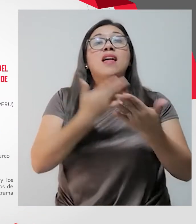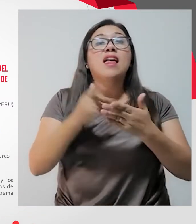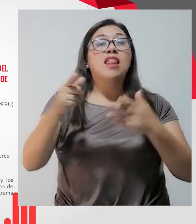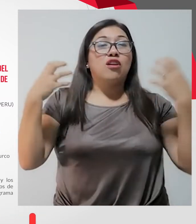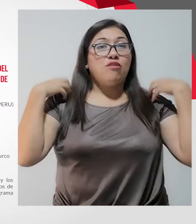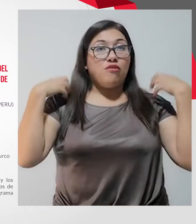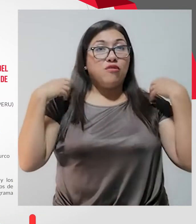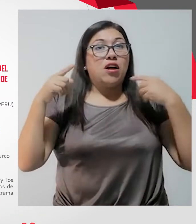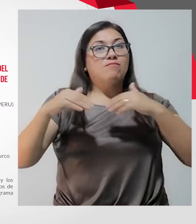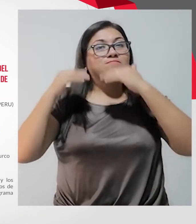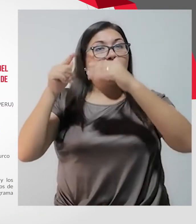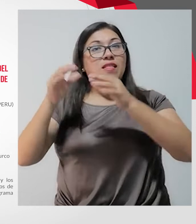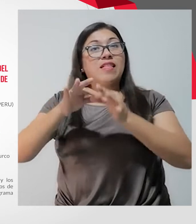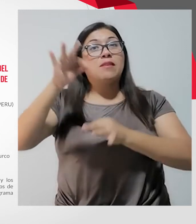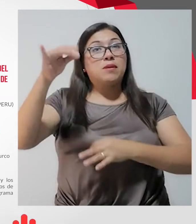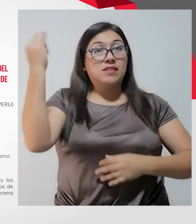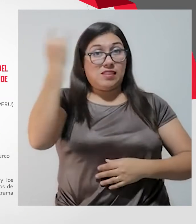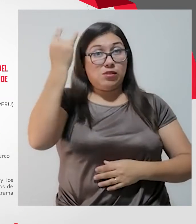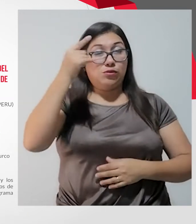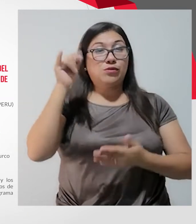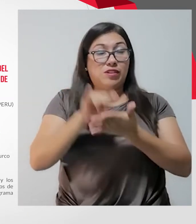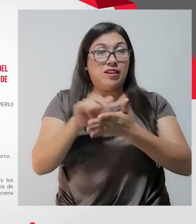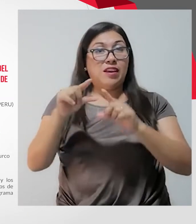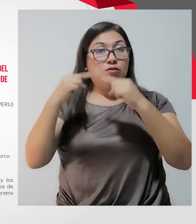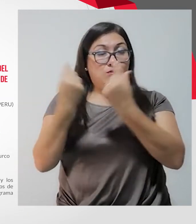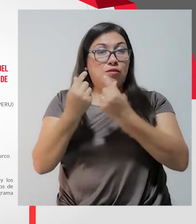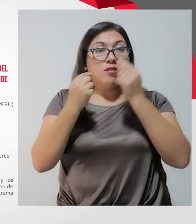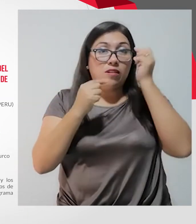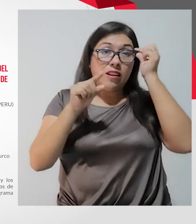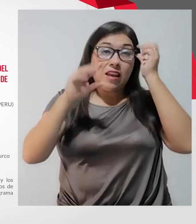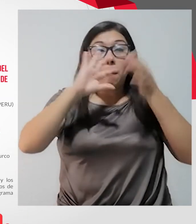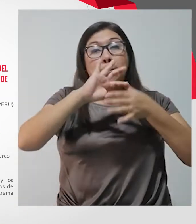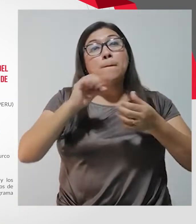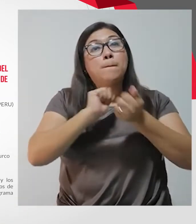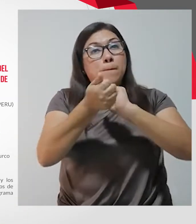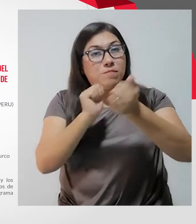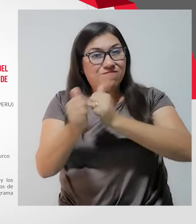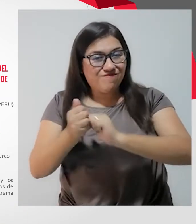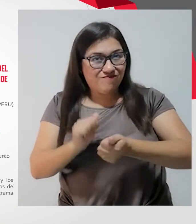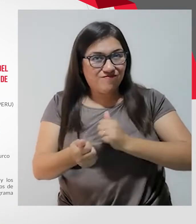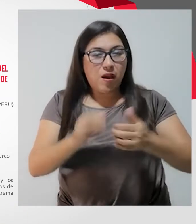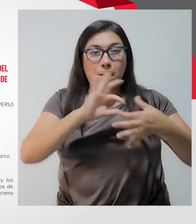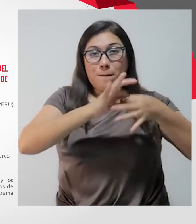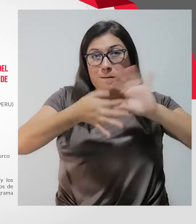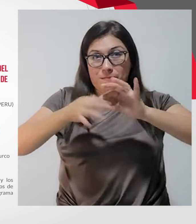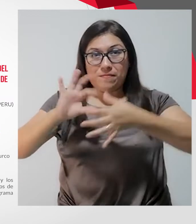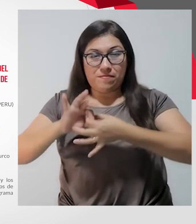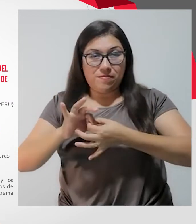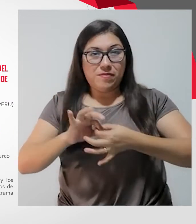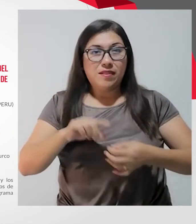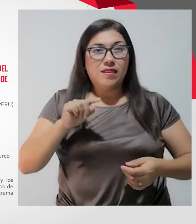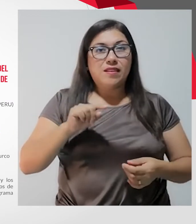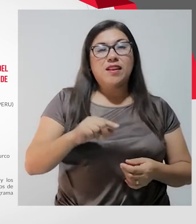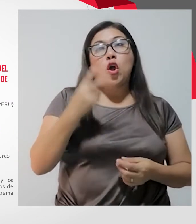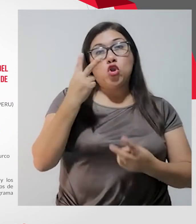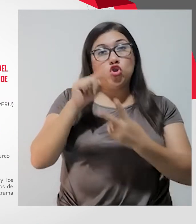Oficina de Diplomacia Deportiva del Departamento de Estados Unidos, los paratletas paralímpicos Lacey